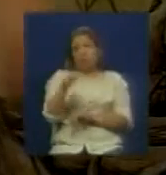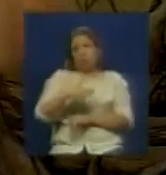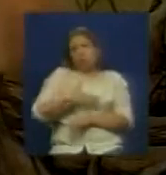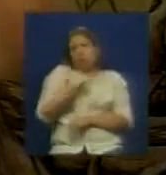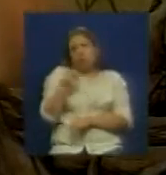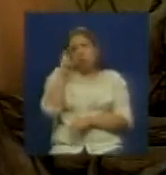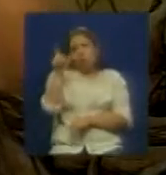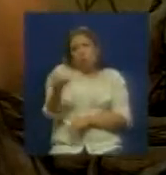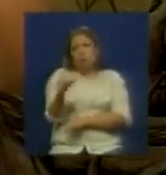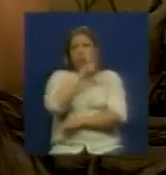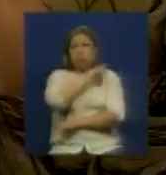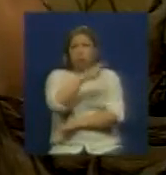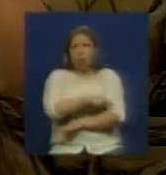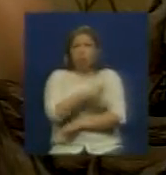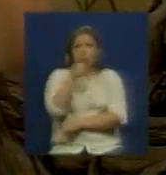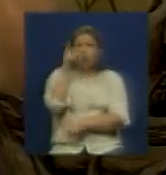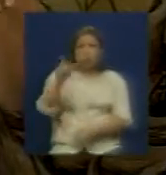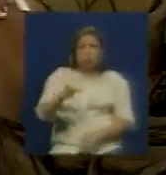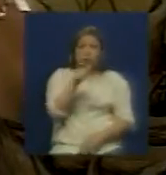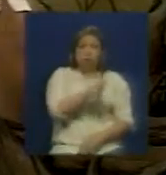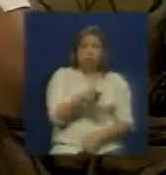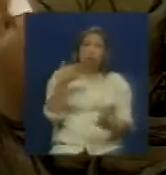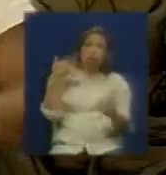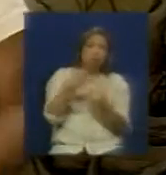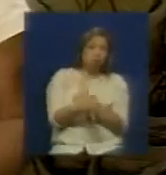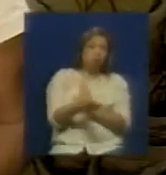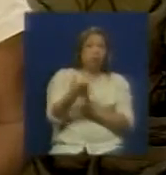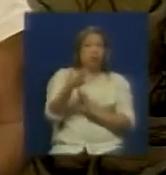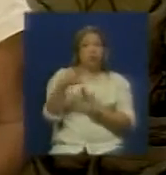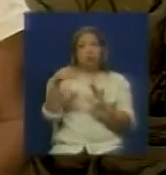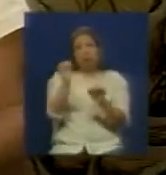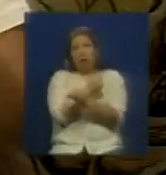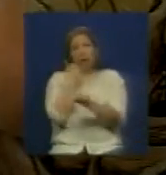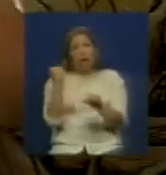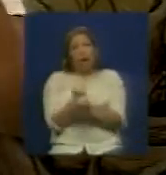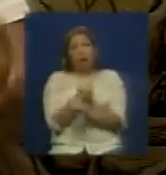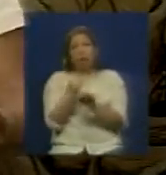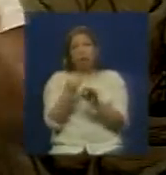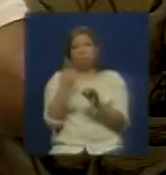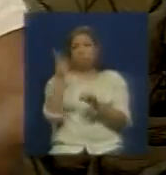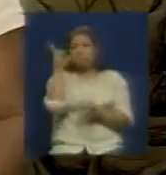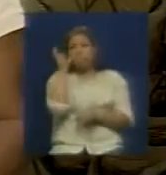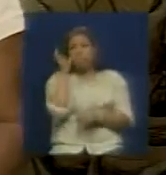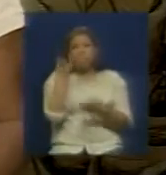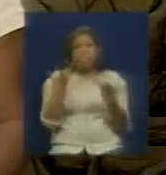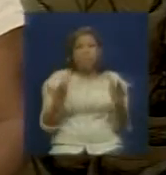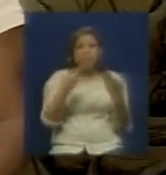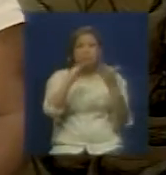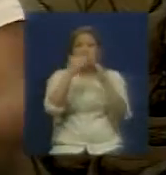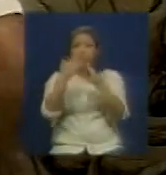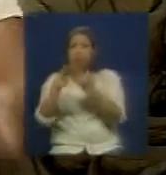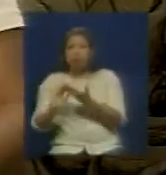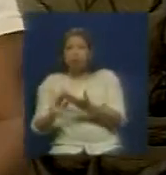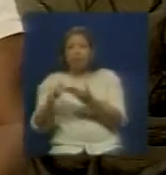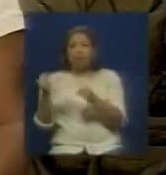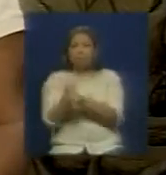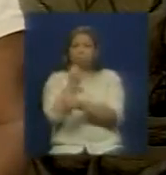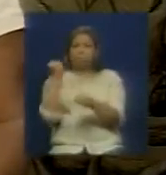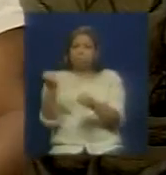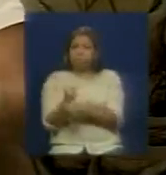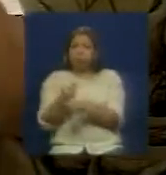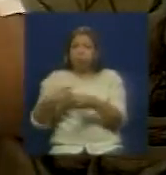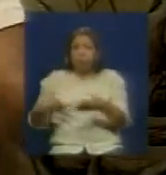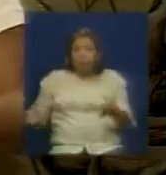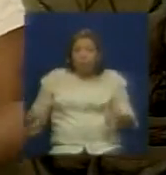poder popular sino las bases referentes no hicieron el trabajo. No escucharon a este pueblo noble que estaba en la